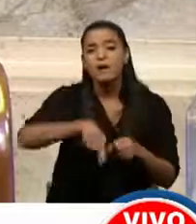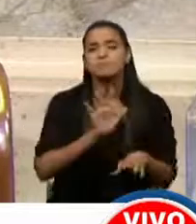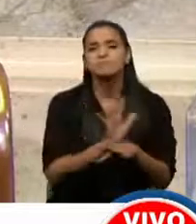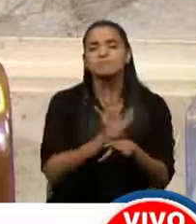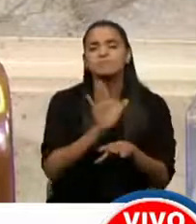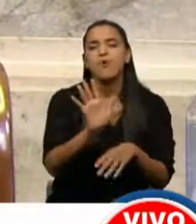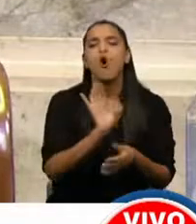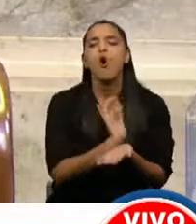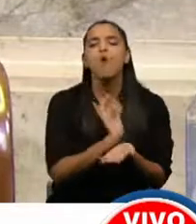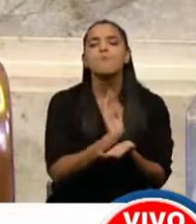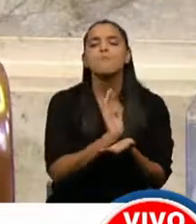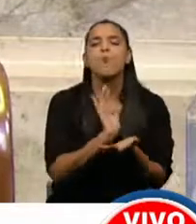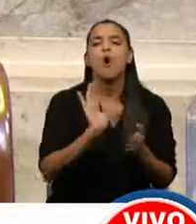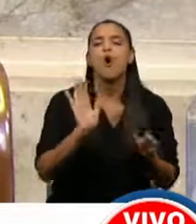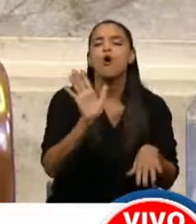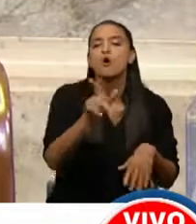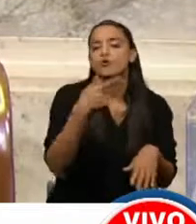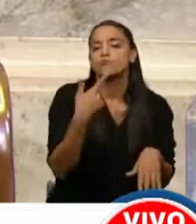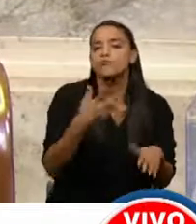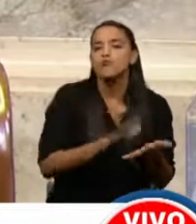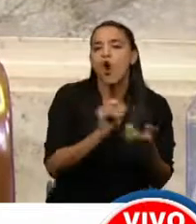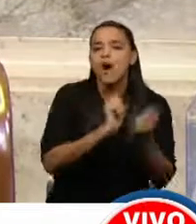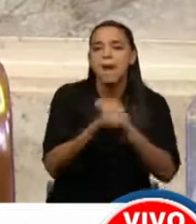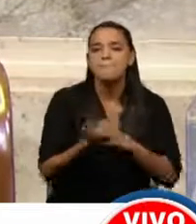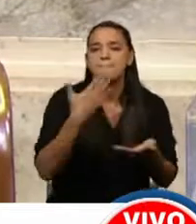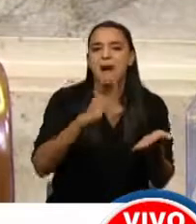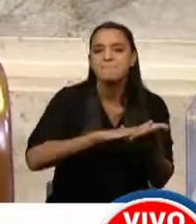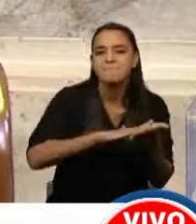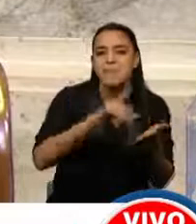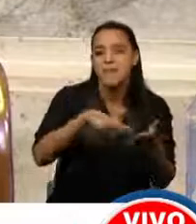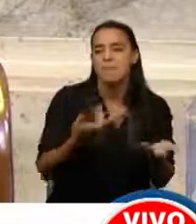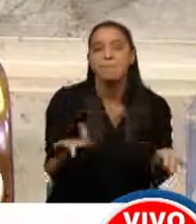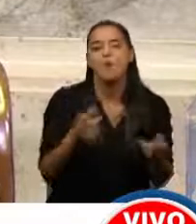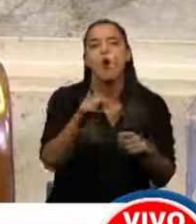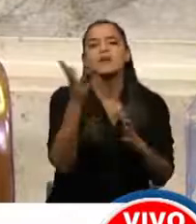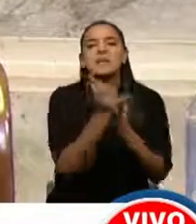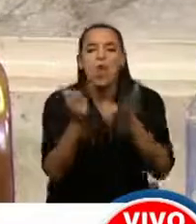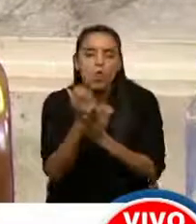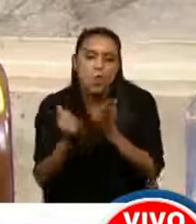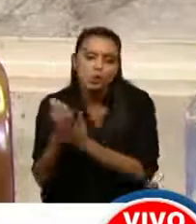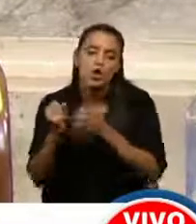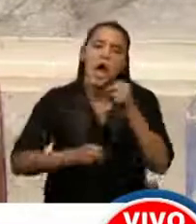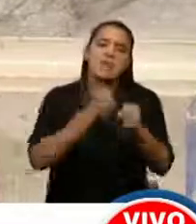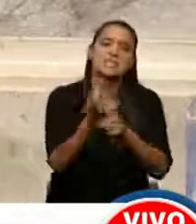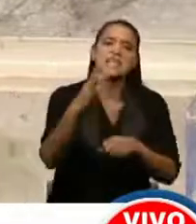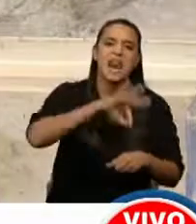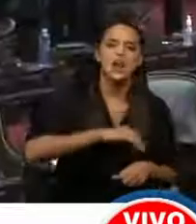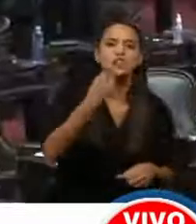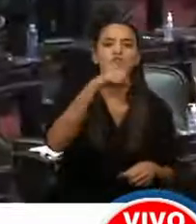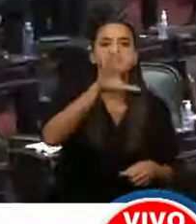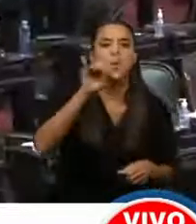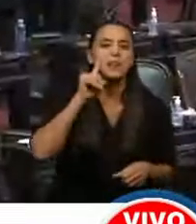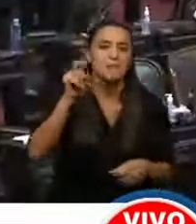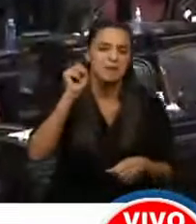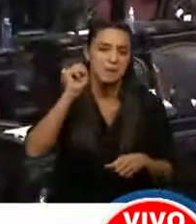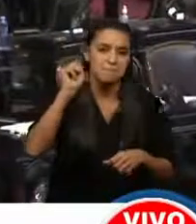simple parche, un parche que no modifica el mínimo no imponible, sino que simplemente eleva deducciones hasta los salarios de 150.000 pesos.